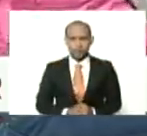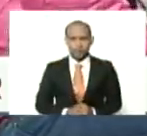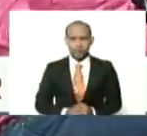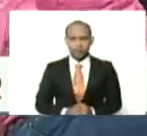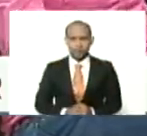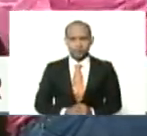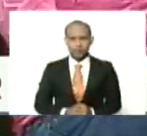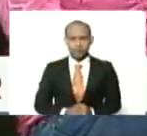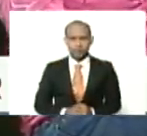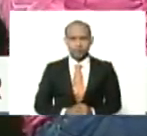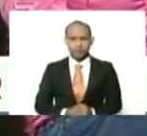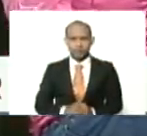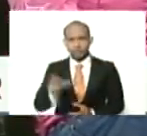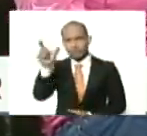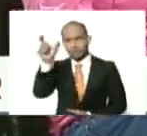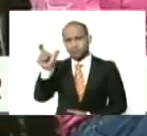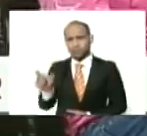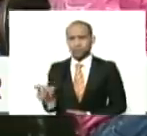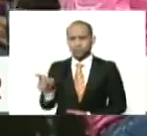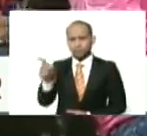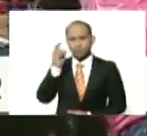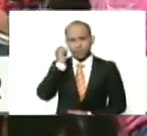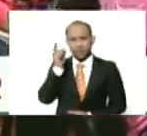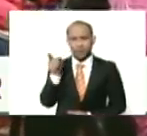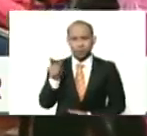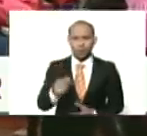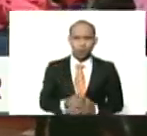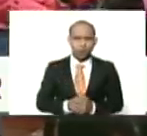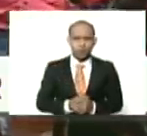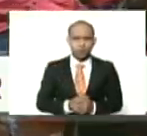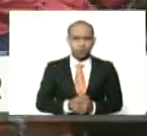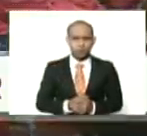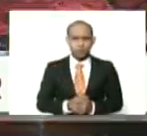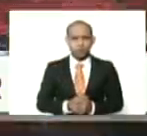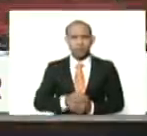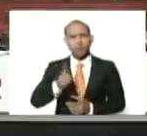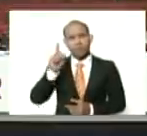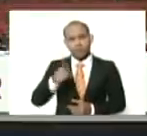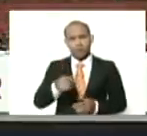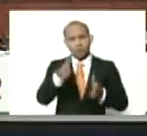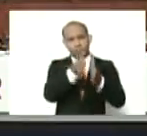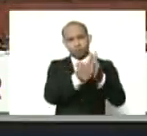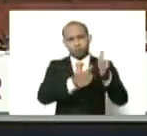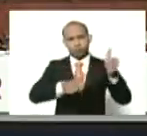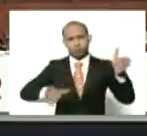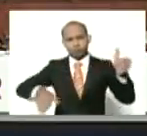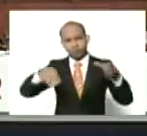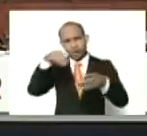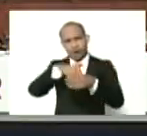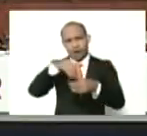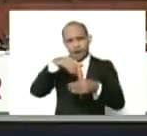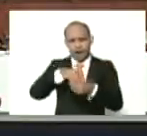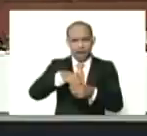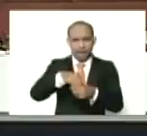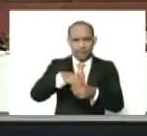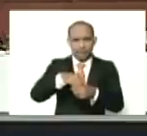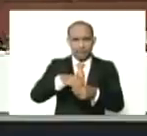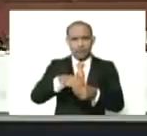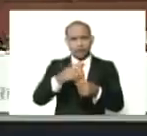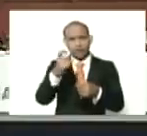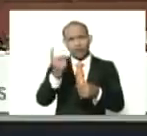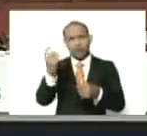caroliz, Pérez González, y, hay que llenar, el panteón, y la